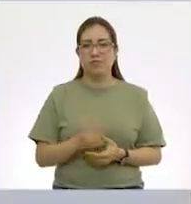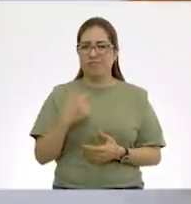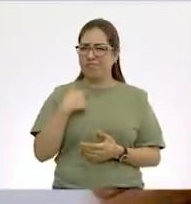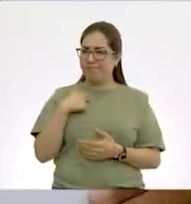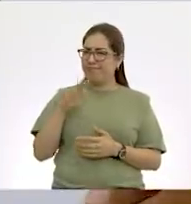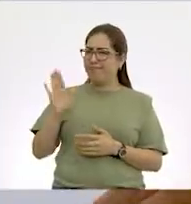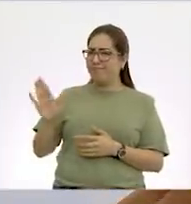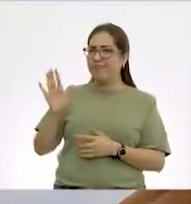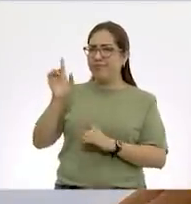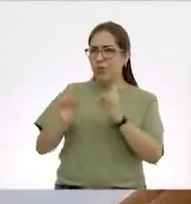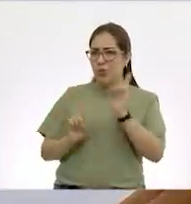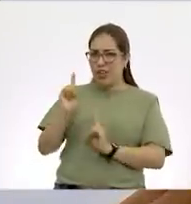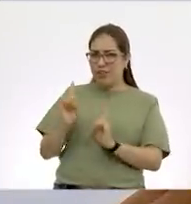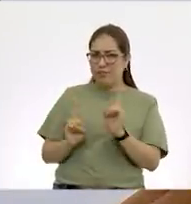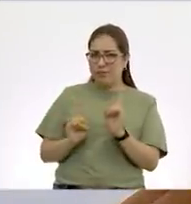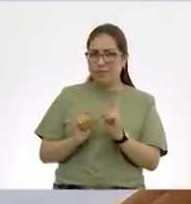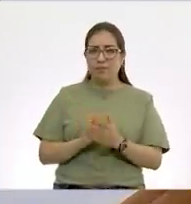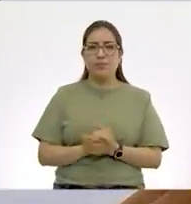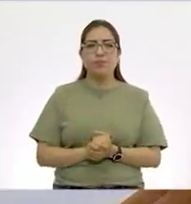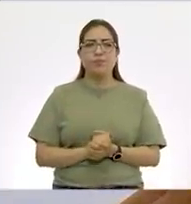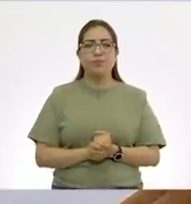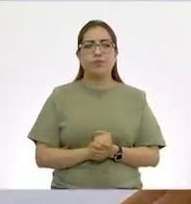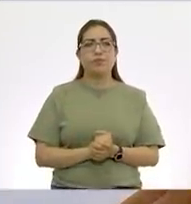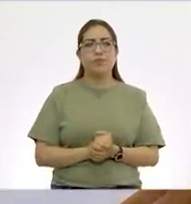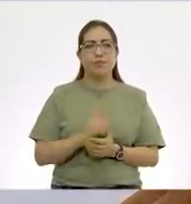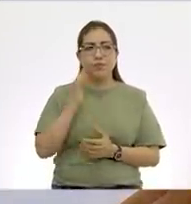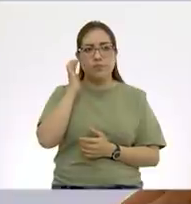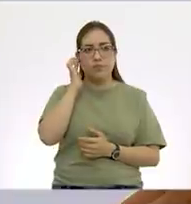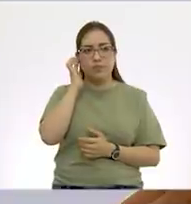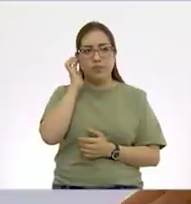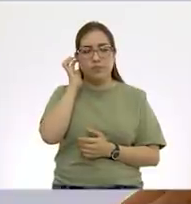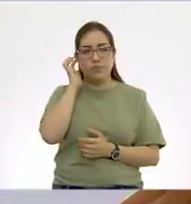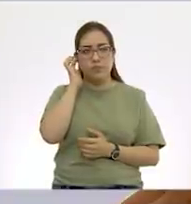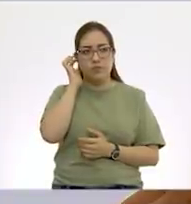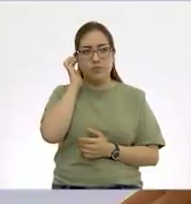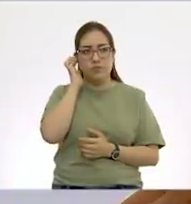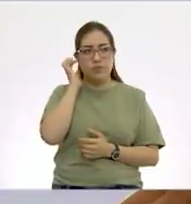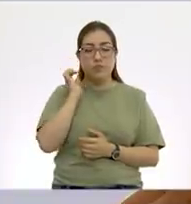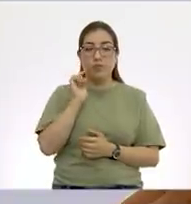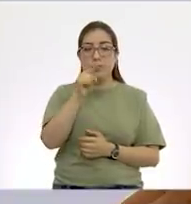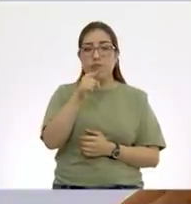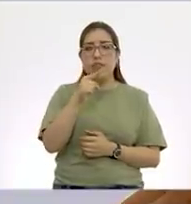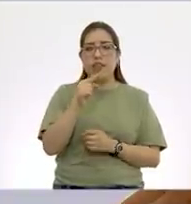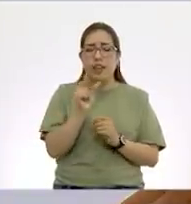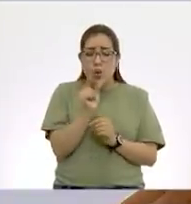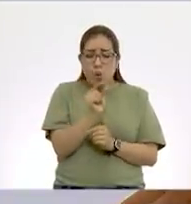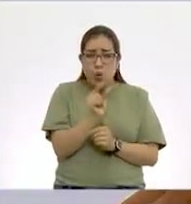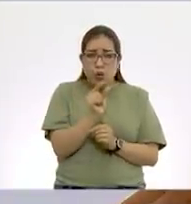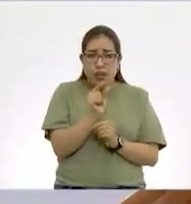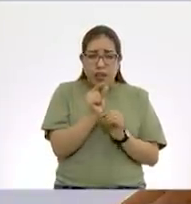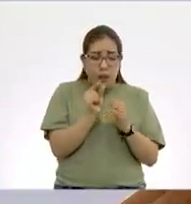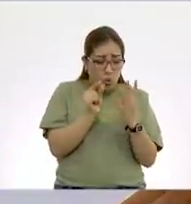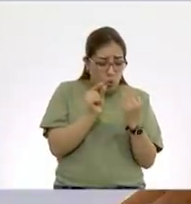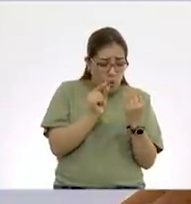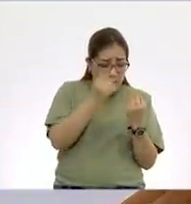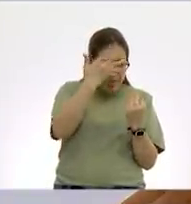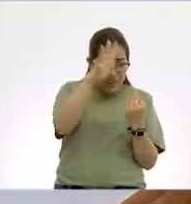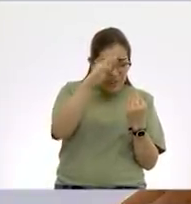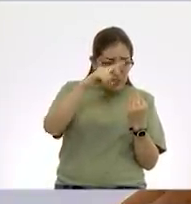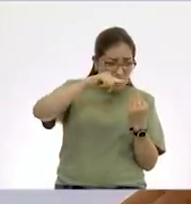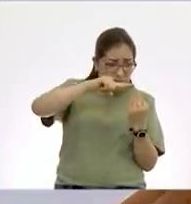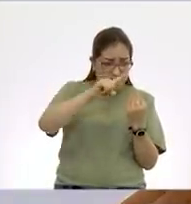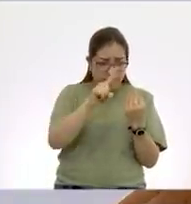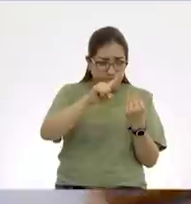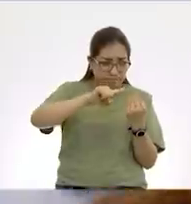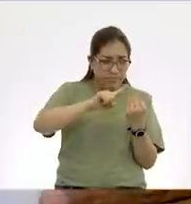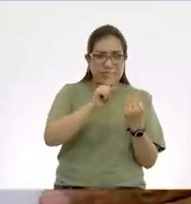una duda antes de decir la hora. Si la amanecilla corta está apuntando entre el número 9 y el número 10, todo eso se refiere a